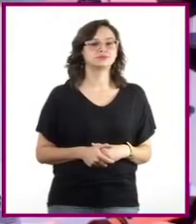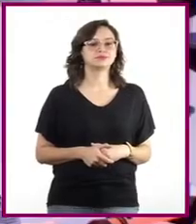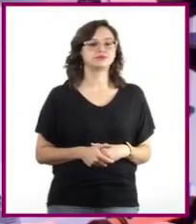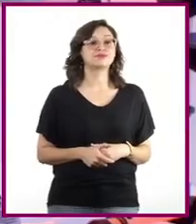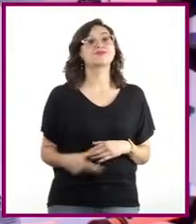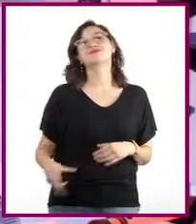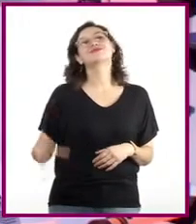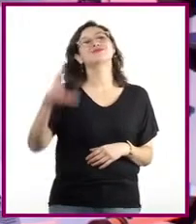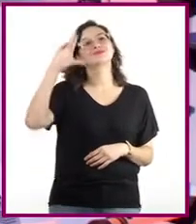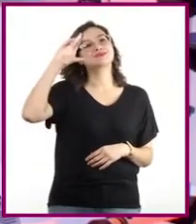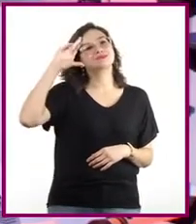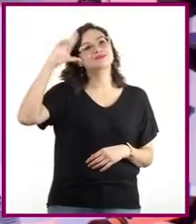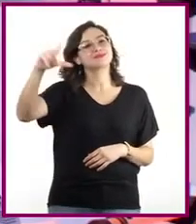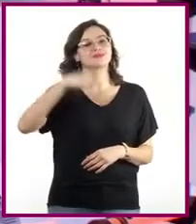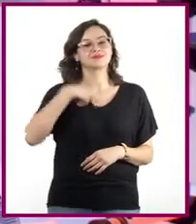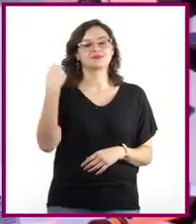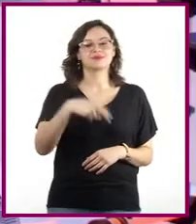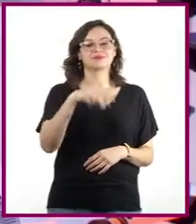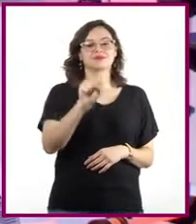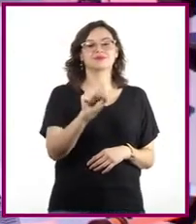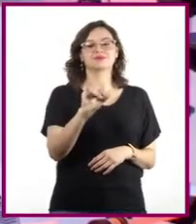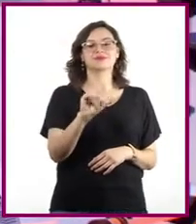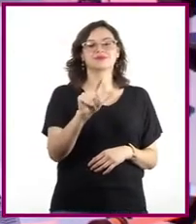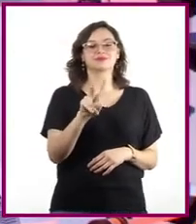Hola, soy Silvia Domínguez.